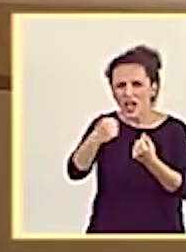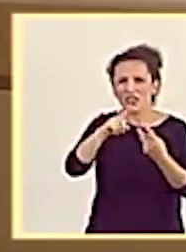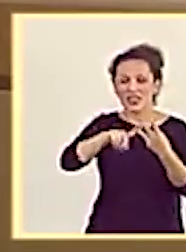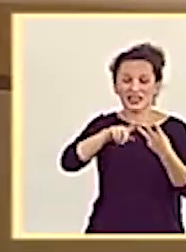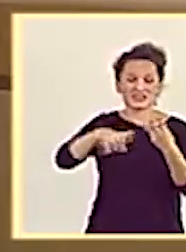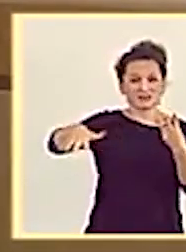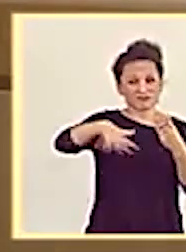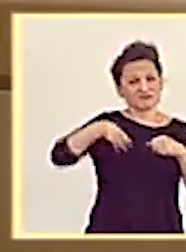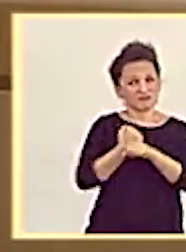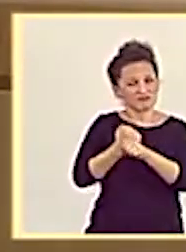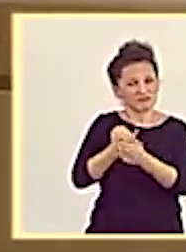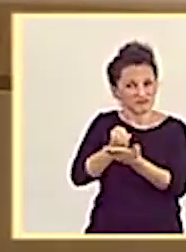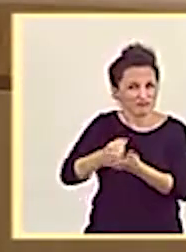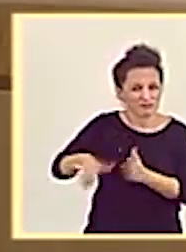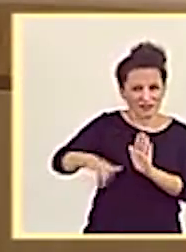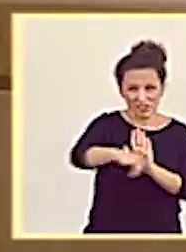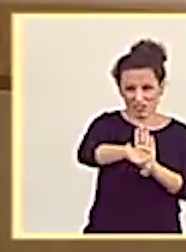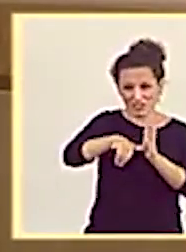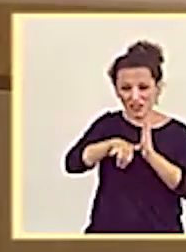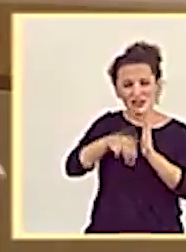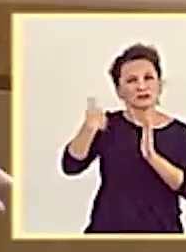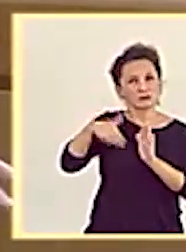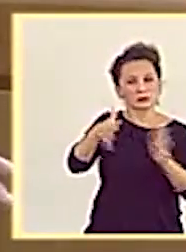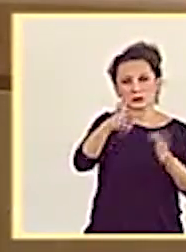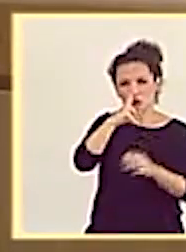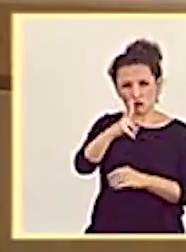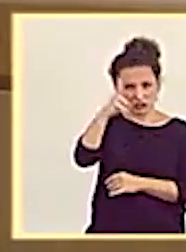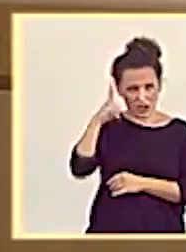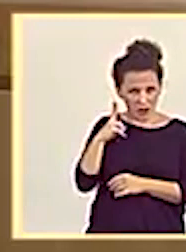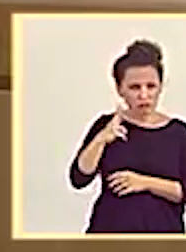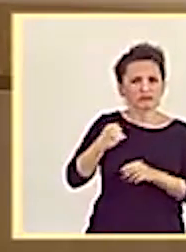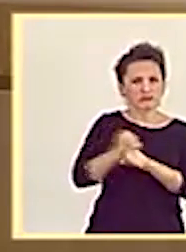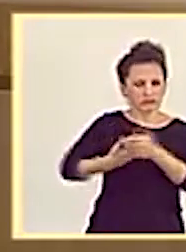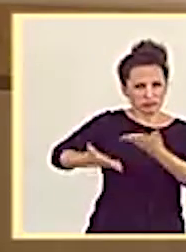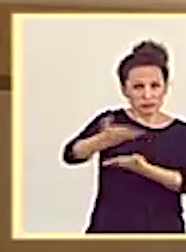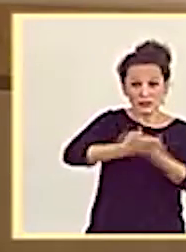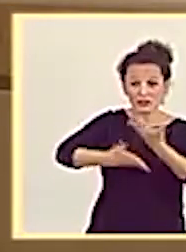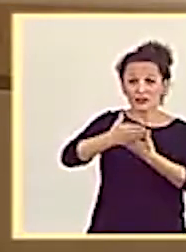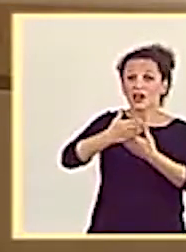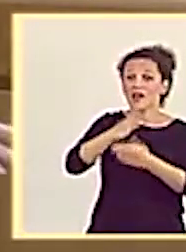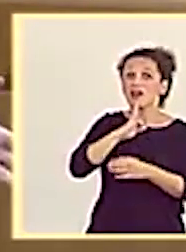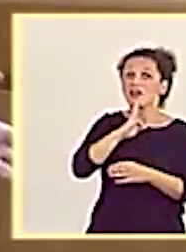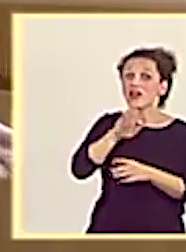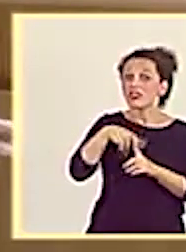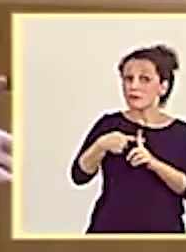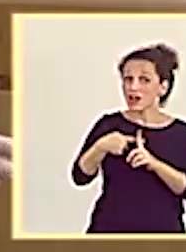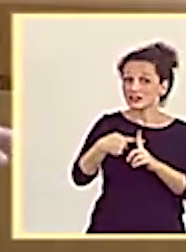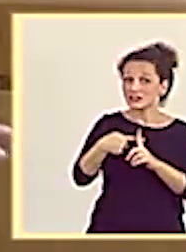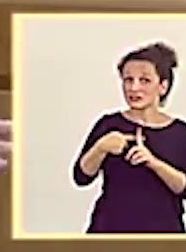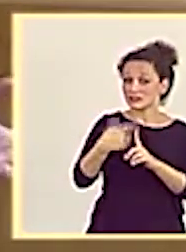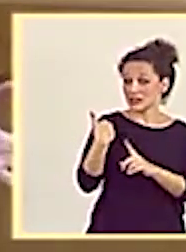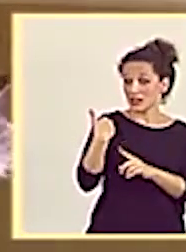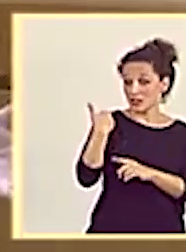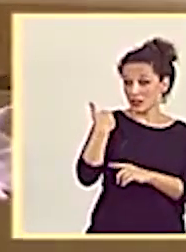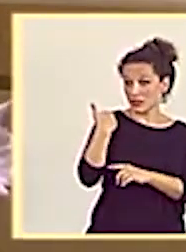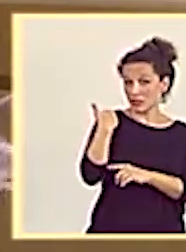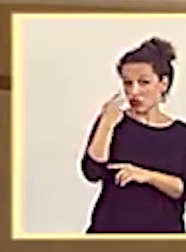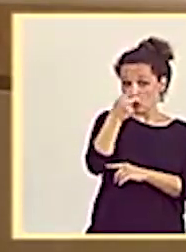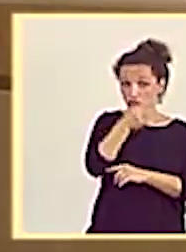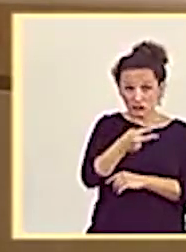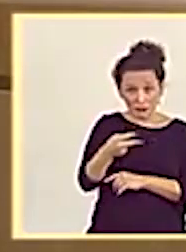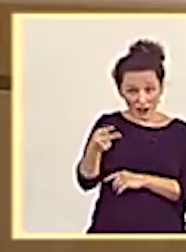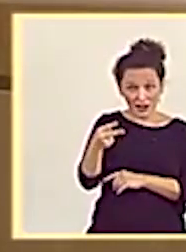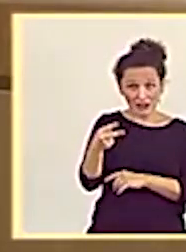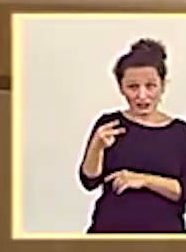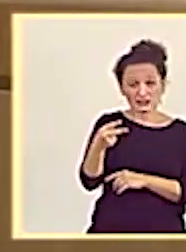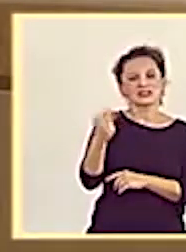locales desde hace más de dos años. Y, de hecho, en las próximas semanas, después de haber compartido con ellos las